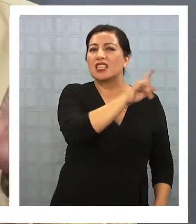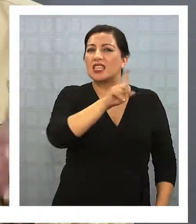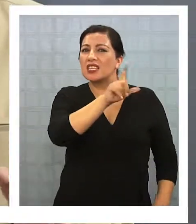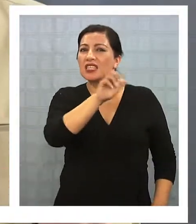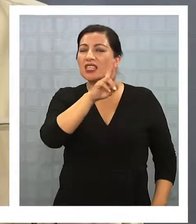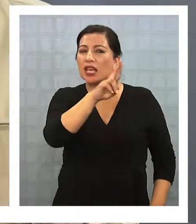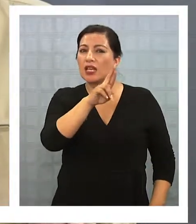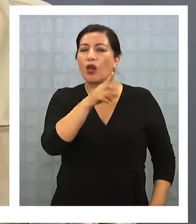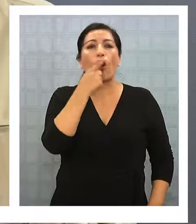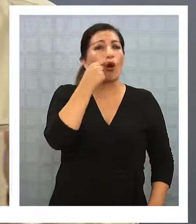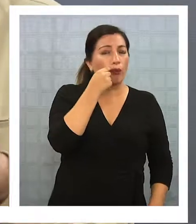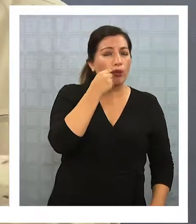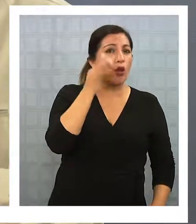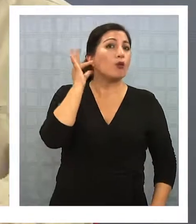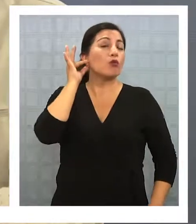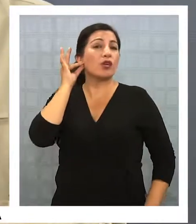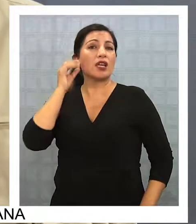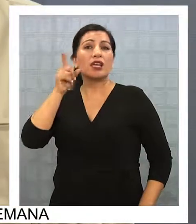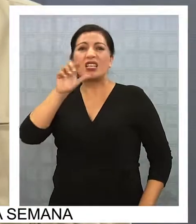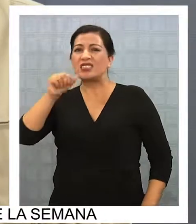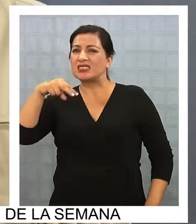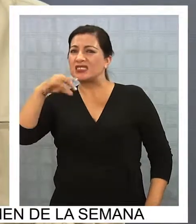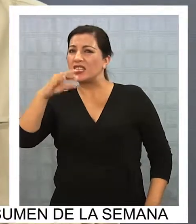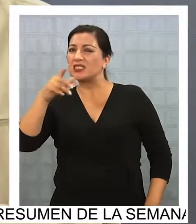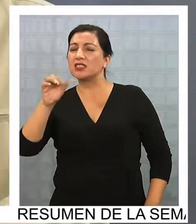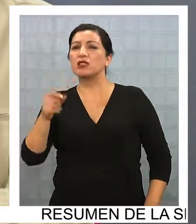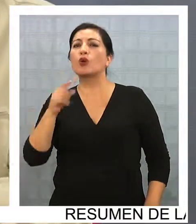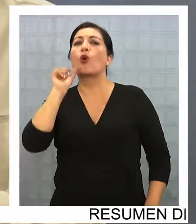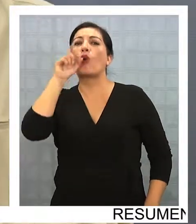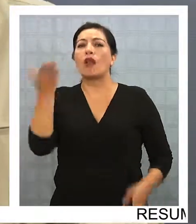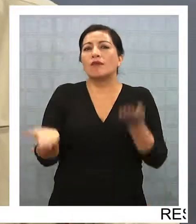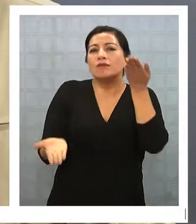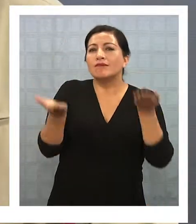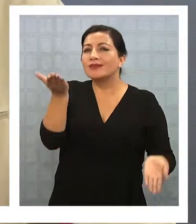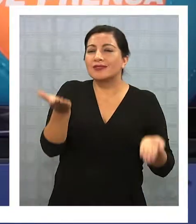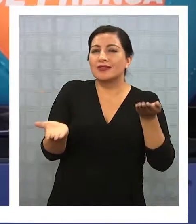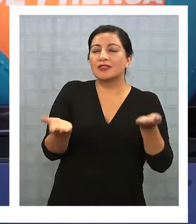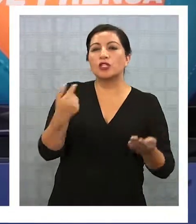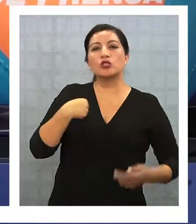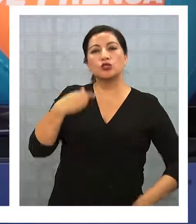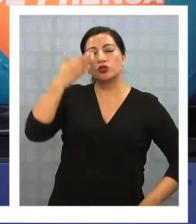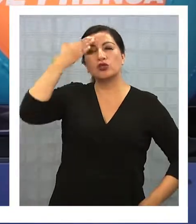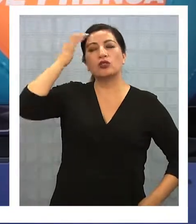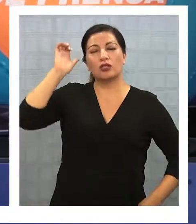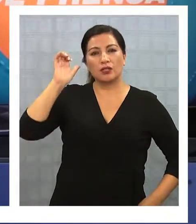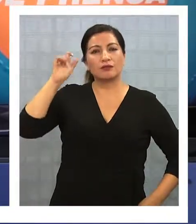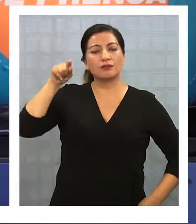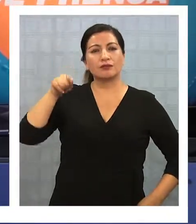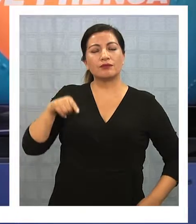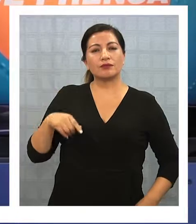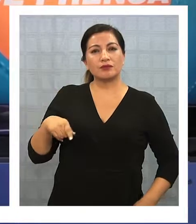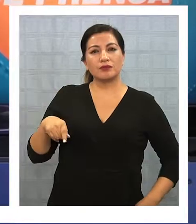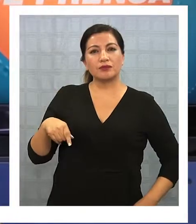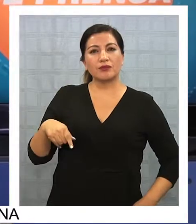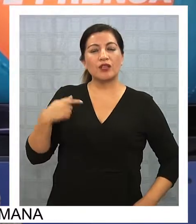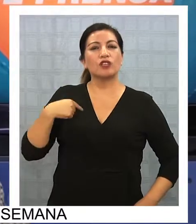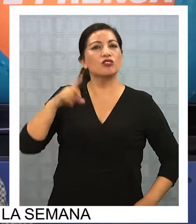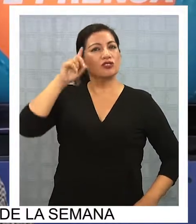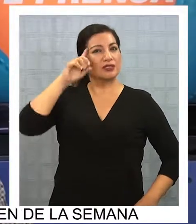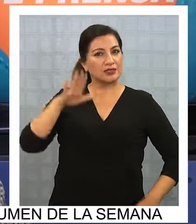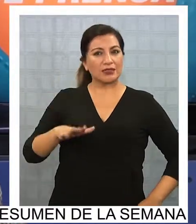Alejandro Guille que va a votar la gente digamos en la segunda vuelta eventualmente yo creo que yo espero todavía que